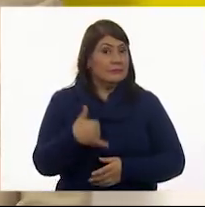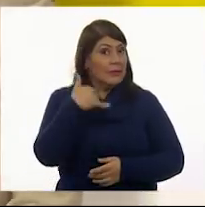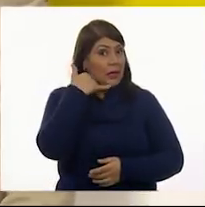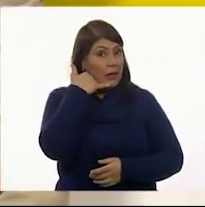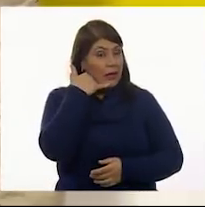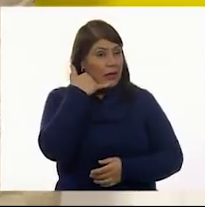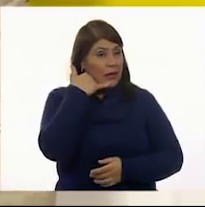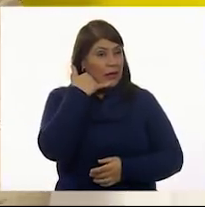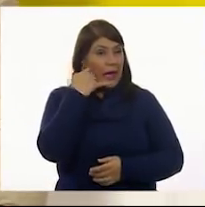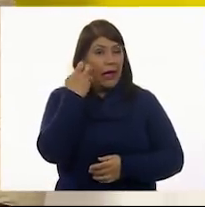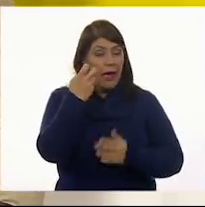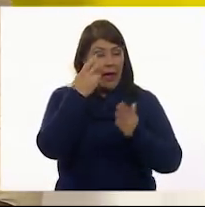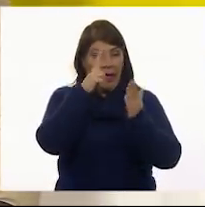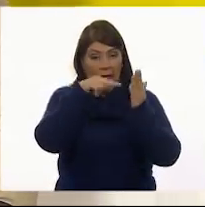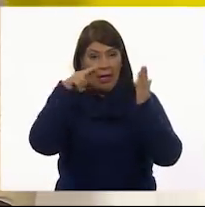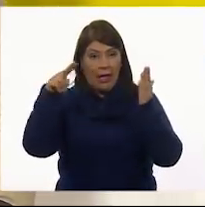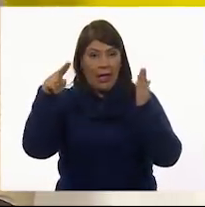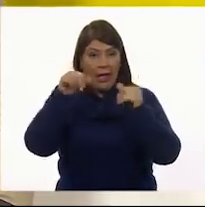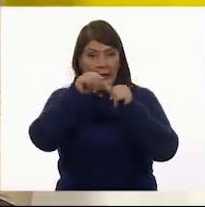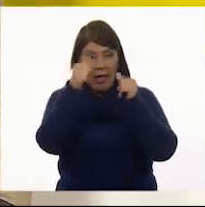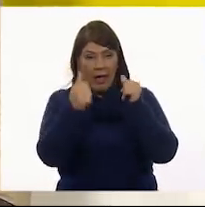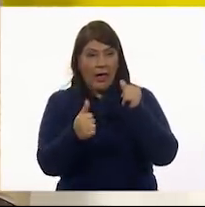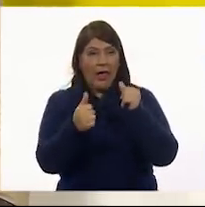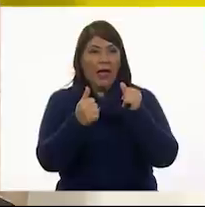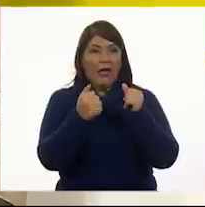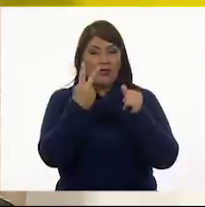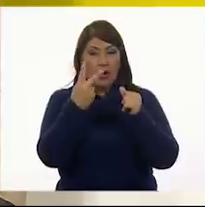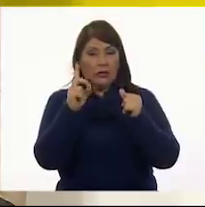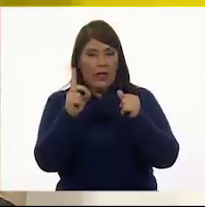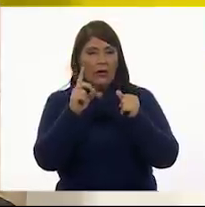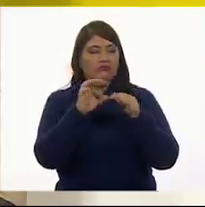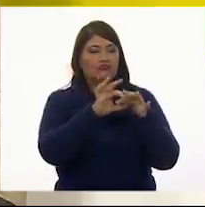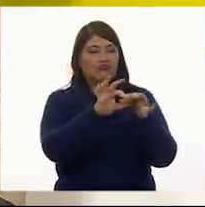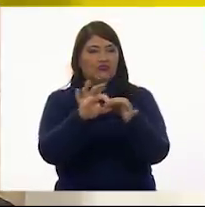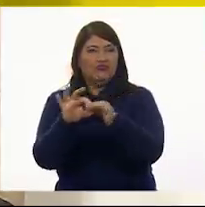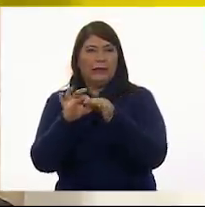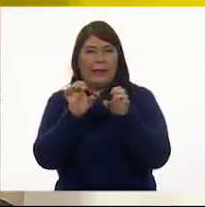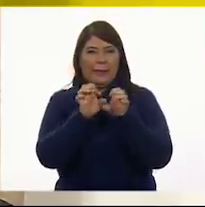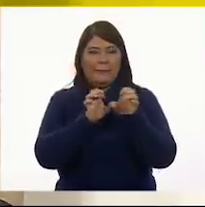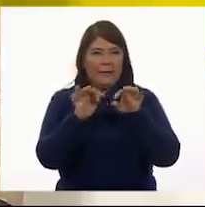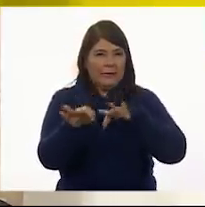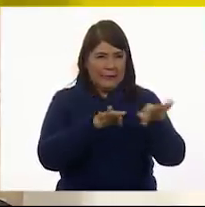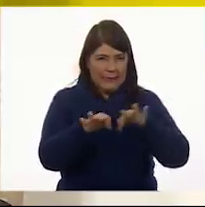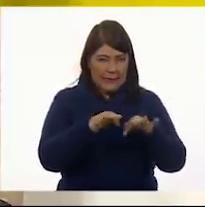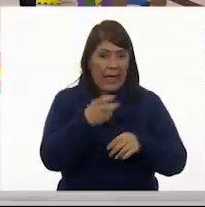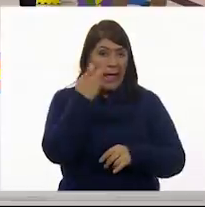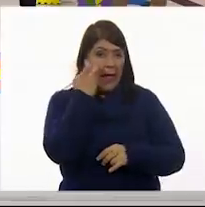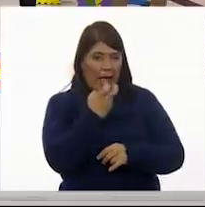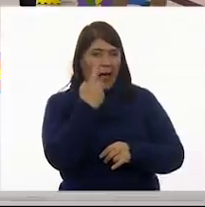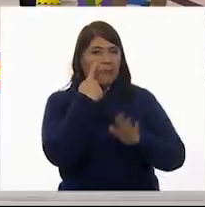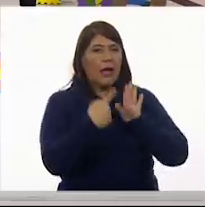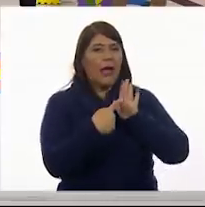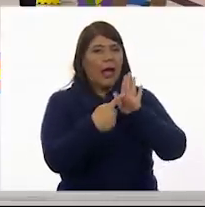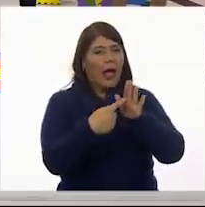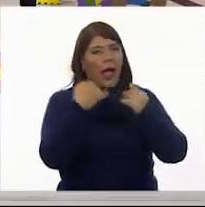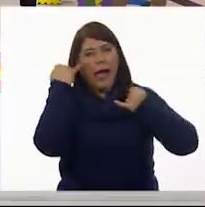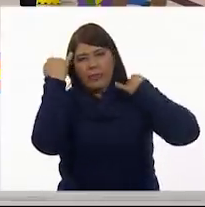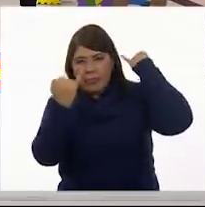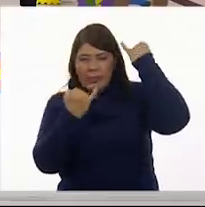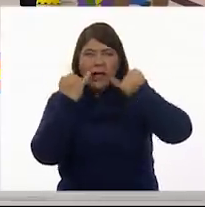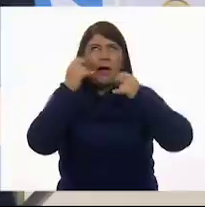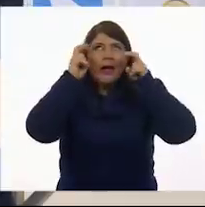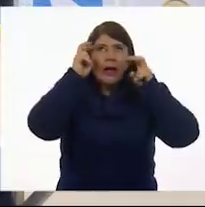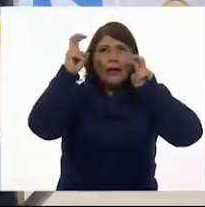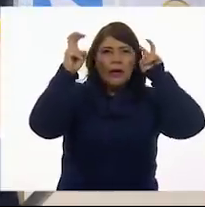Esta obra bidimensional es producto de un trabajo en equipo. En él están reflejadas ideas y